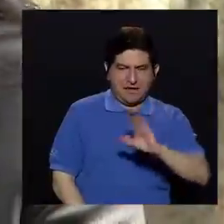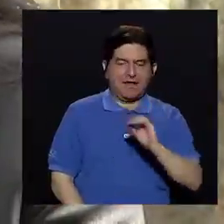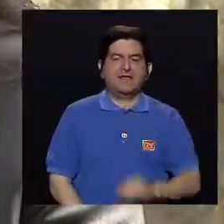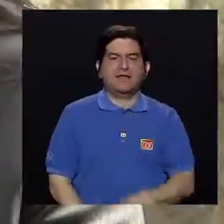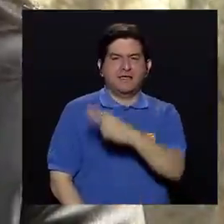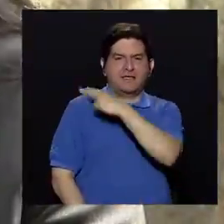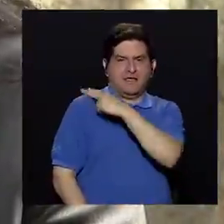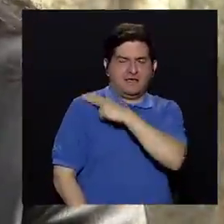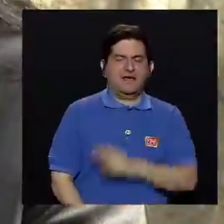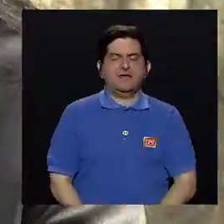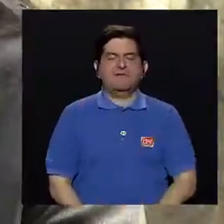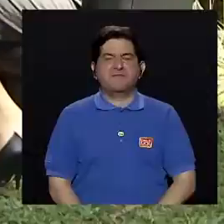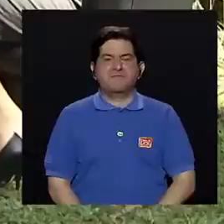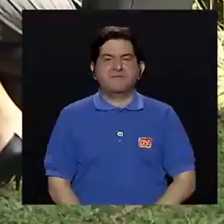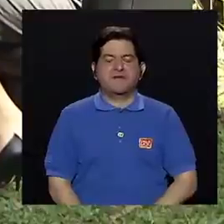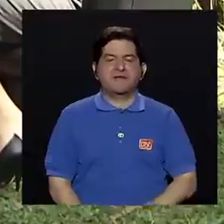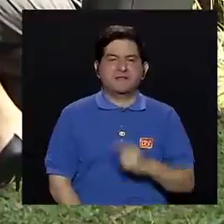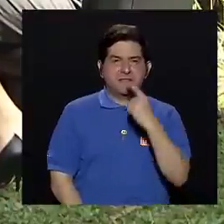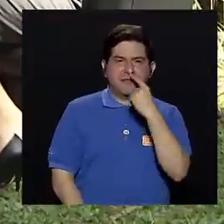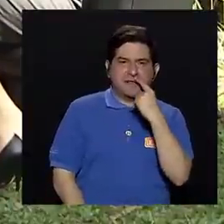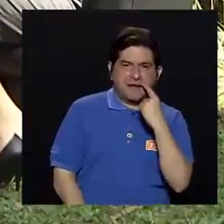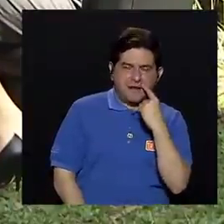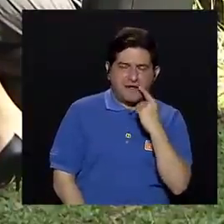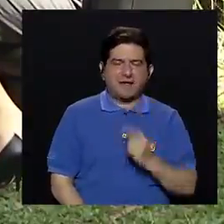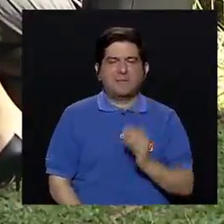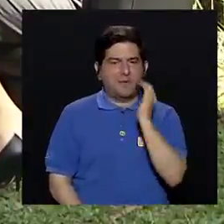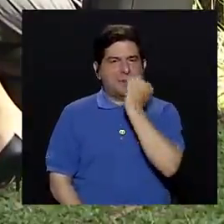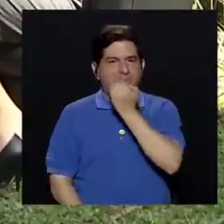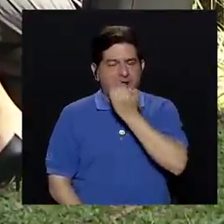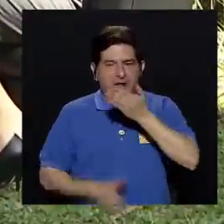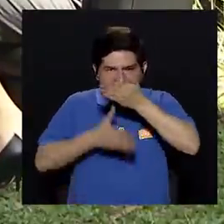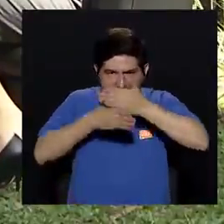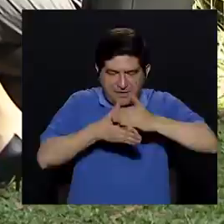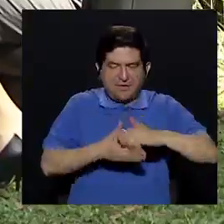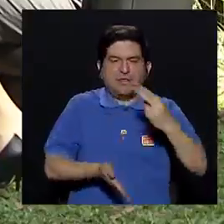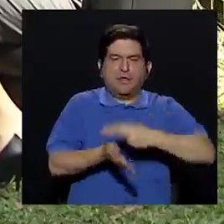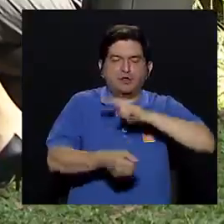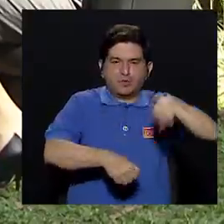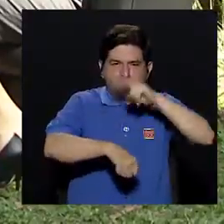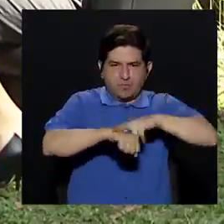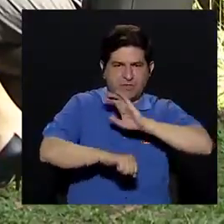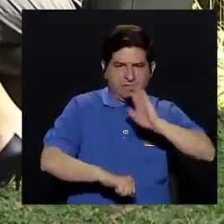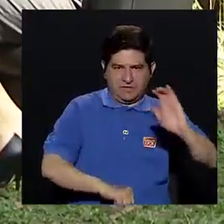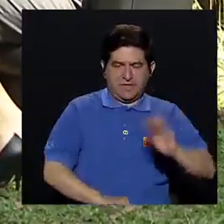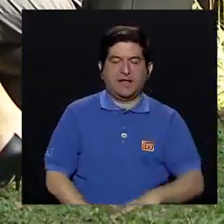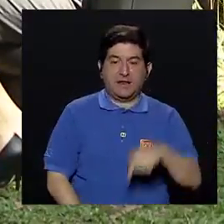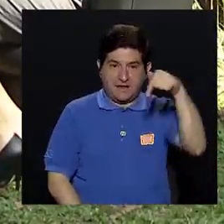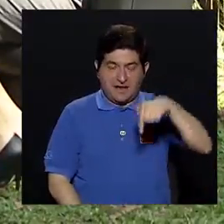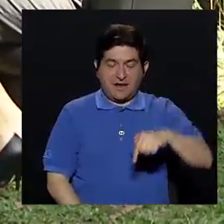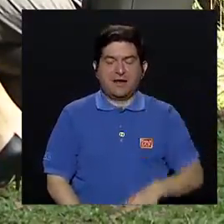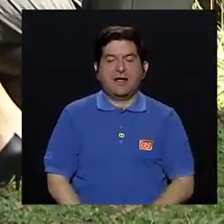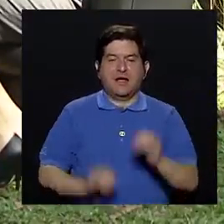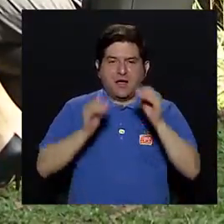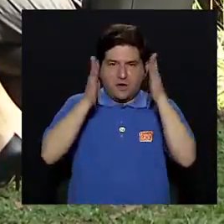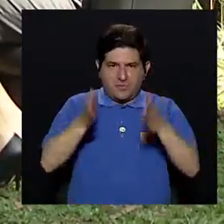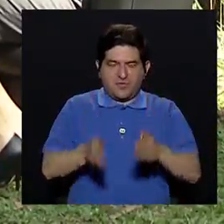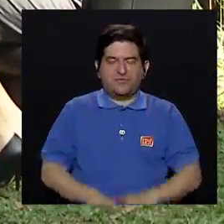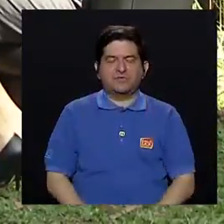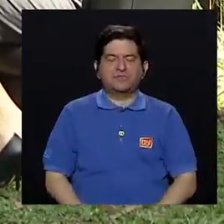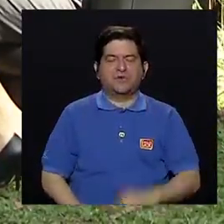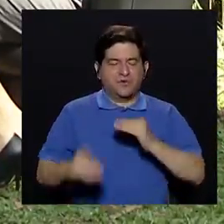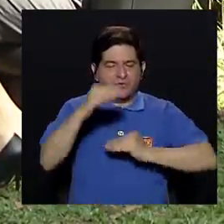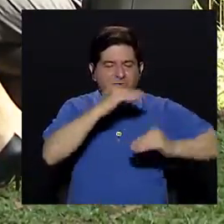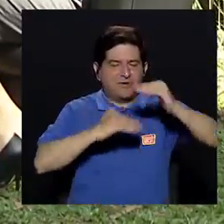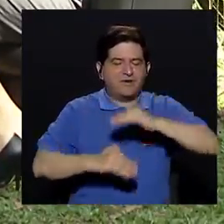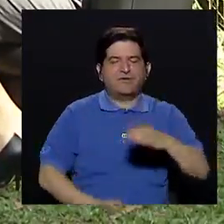jefe de la unidad labio-paladar hendido, cráneo maxilofacial del Hospital Nacional de Niños y es profesora aquí en la Facultad de Odontología de